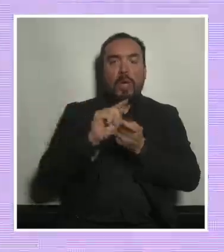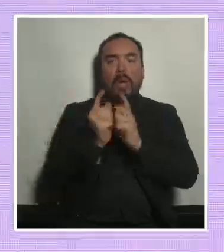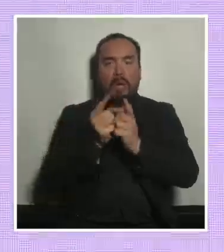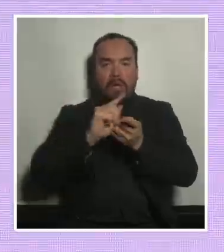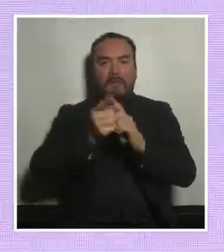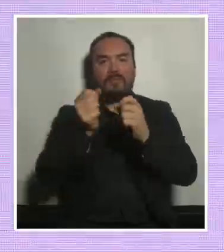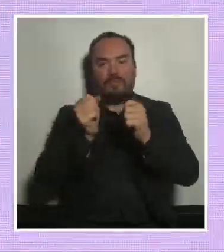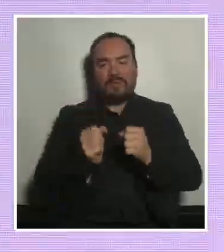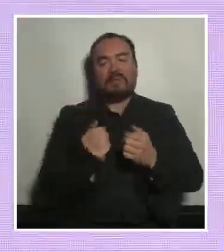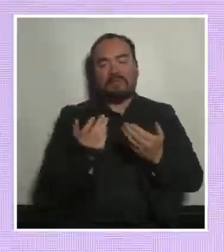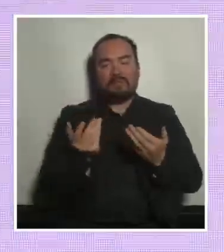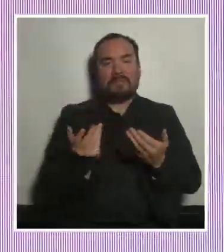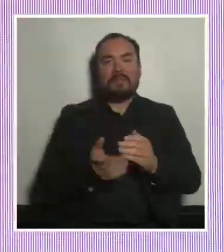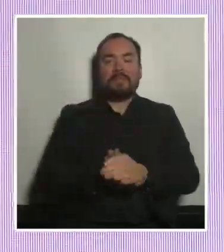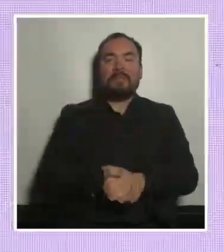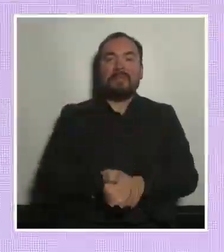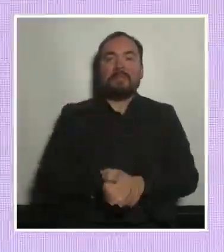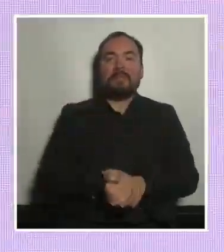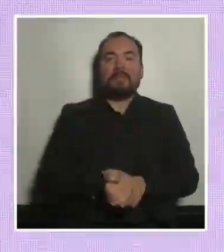hablar sobre todo